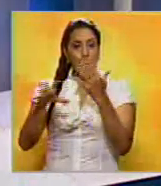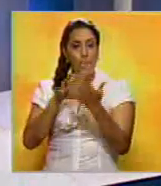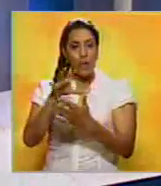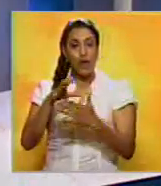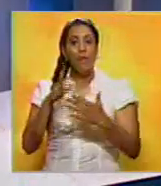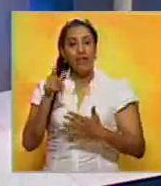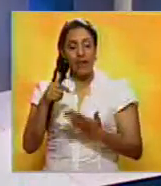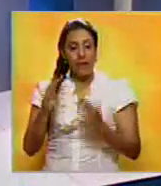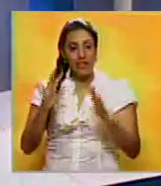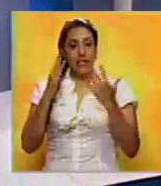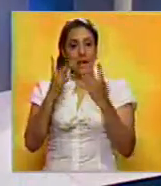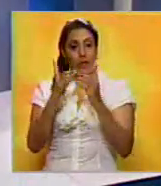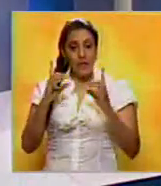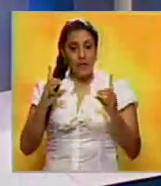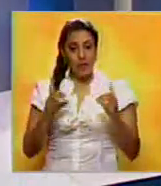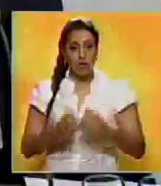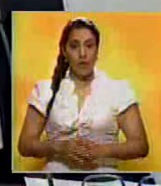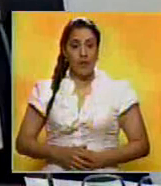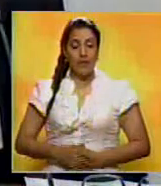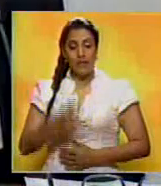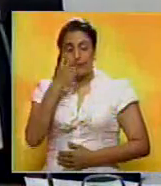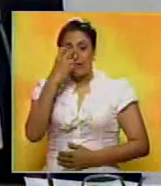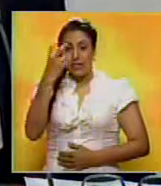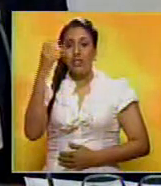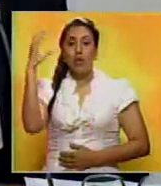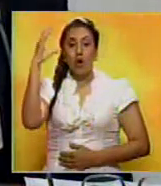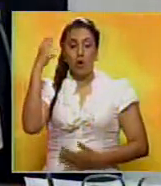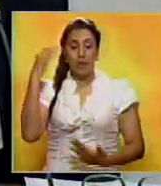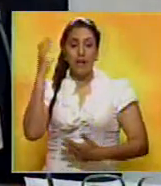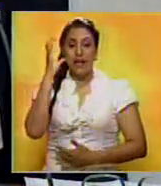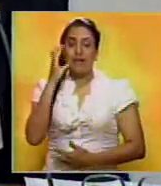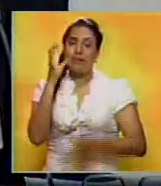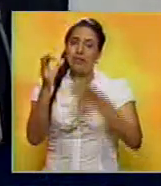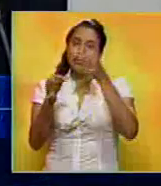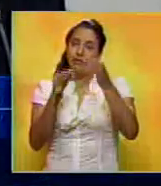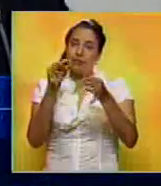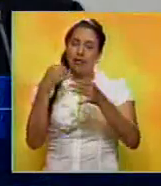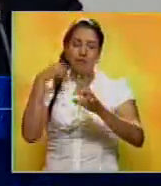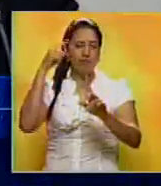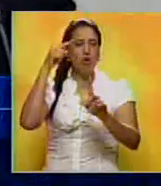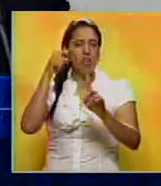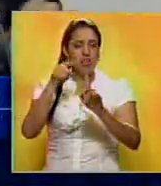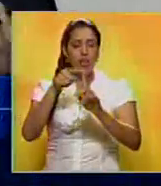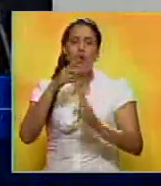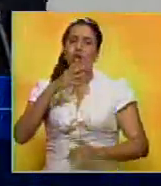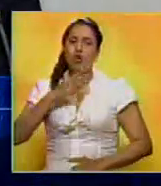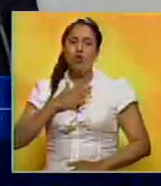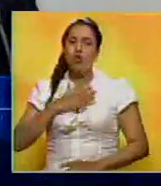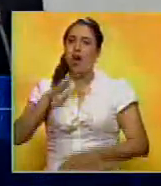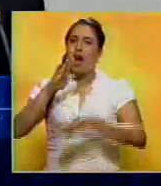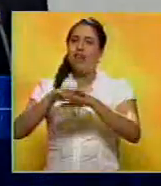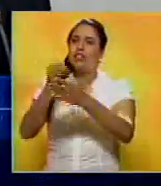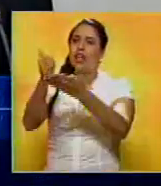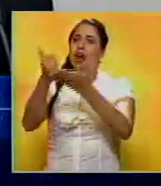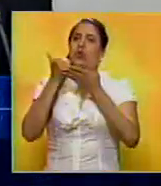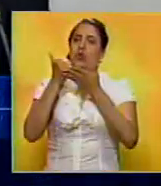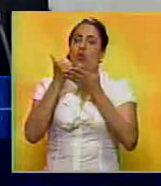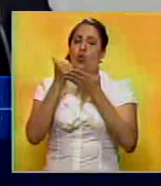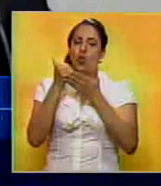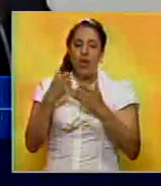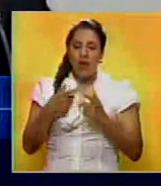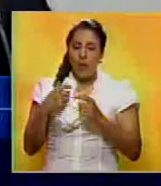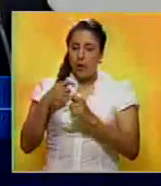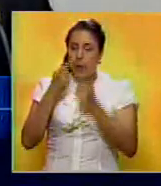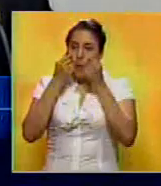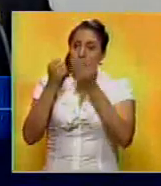crisis y se rescate la democracia. En una visita a Colombia, Capriles aclaró que su objetivo no era solicitar ayuda directa al gobierno que